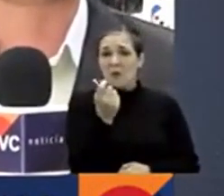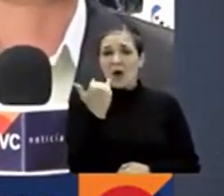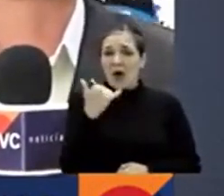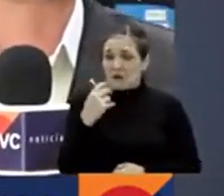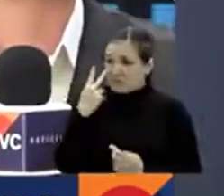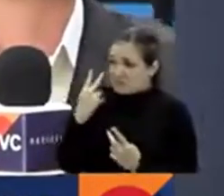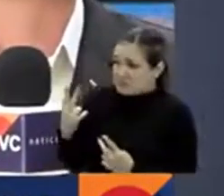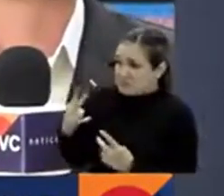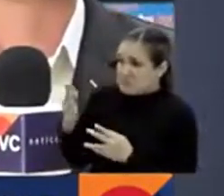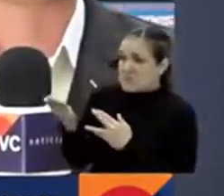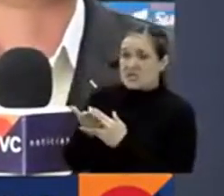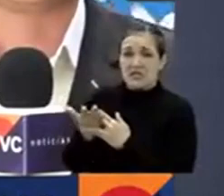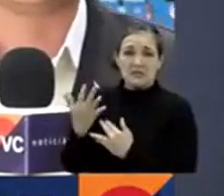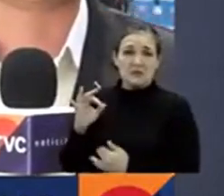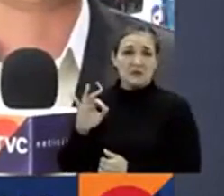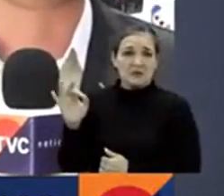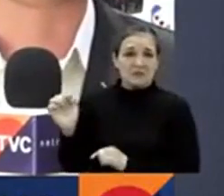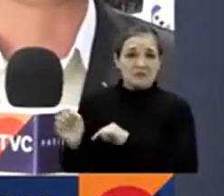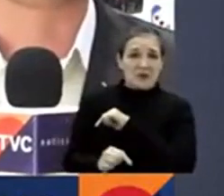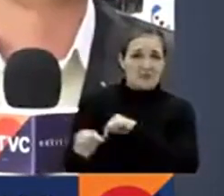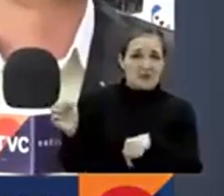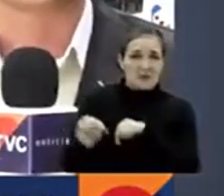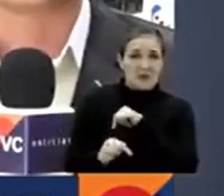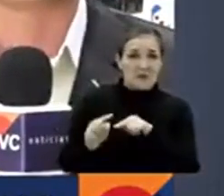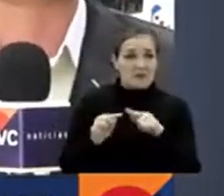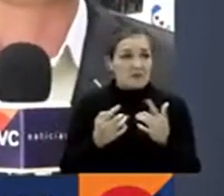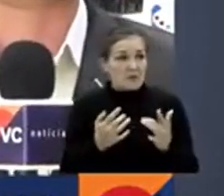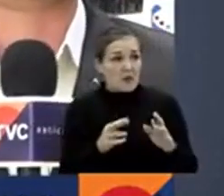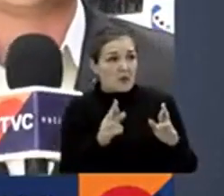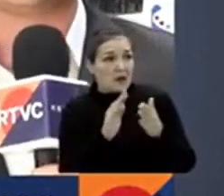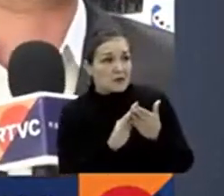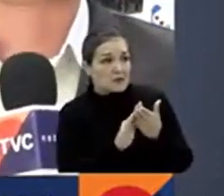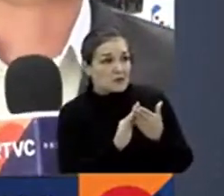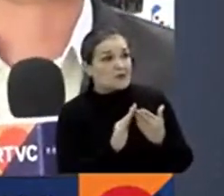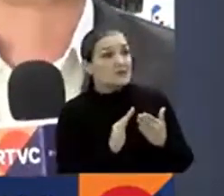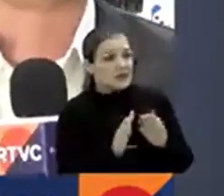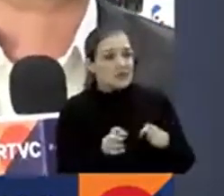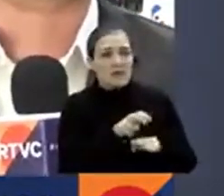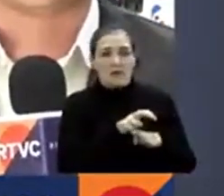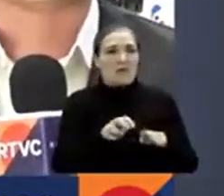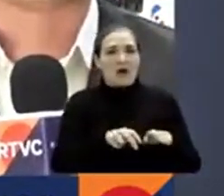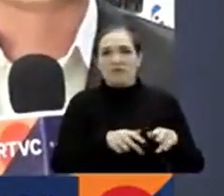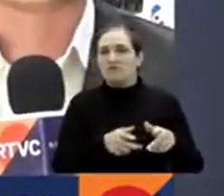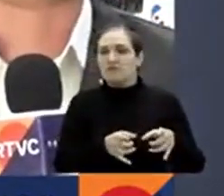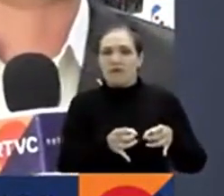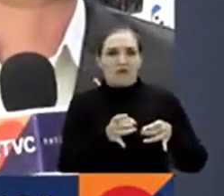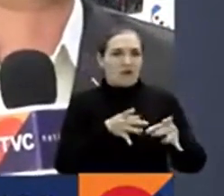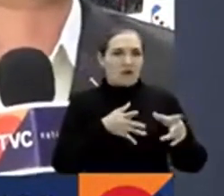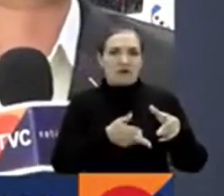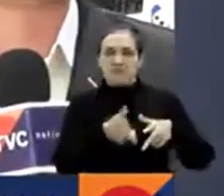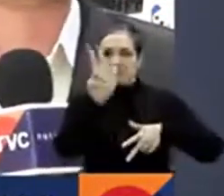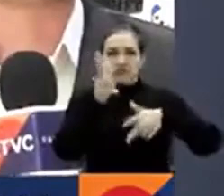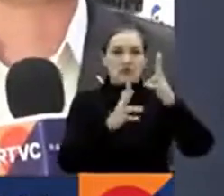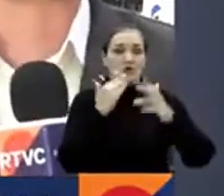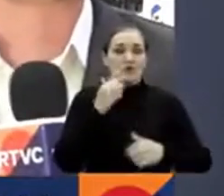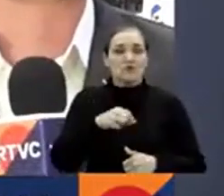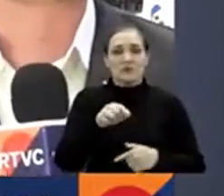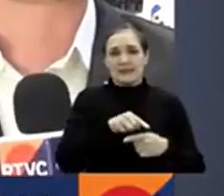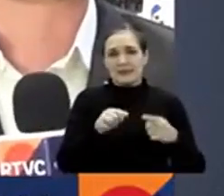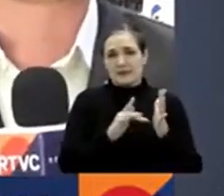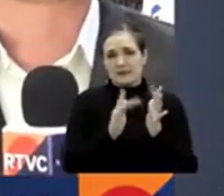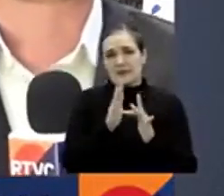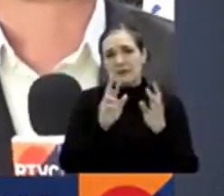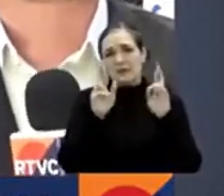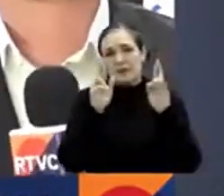50%, pero están muy a la expectativa de que si la solución se mejora puedan recuperarse económicamente en la semana de receso de Semana Santa.